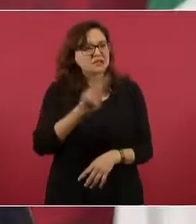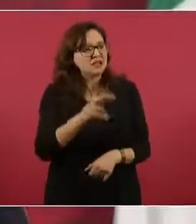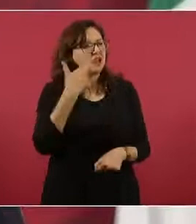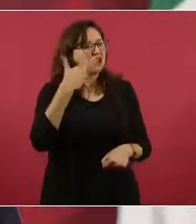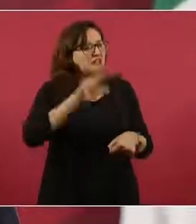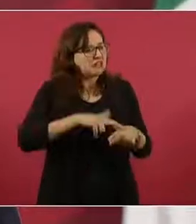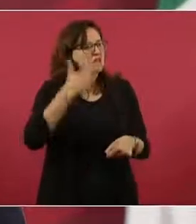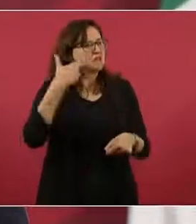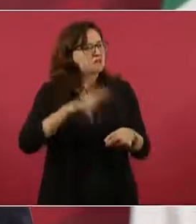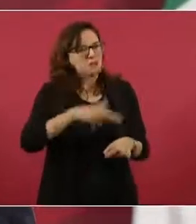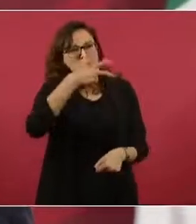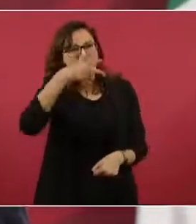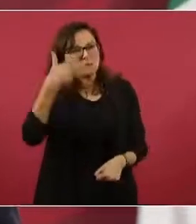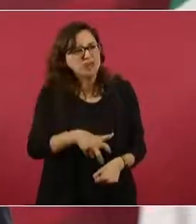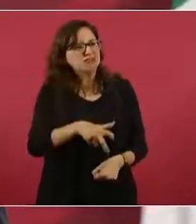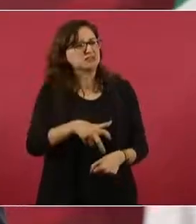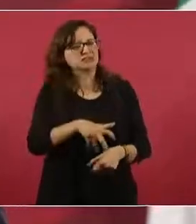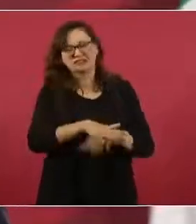pinche tranza.